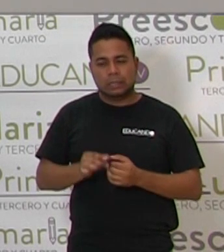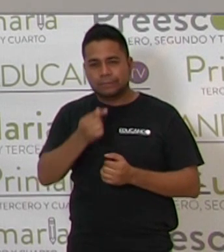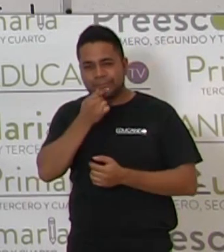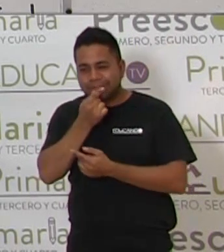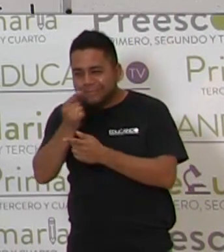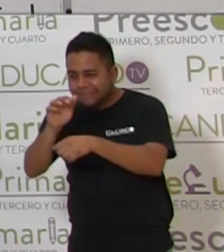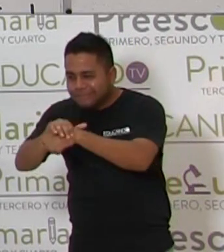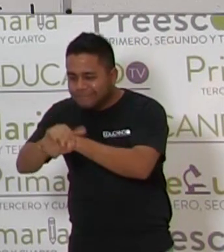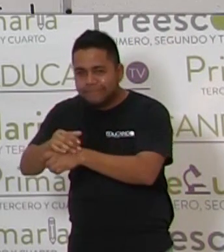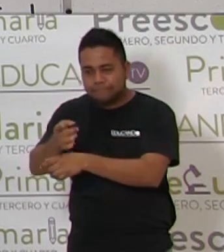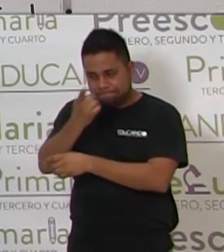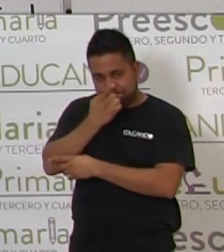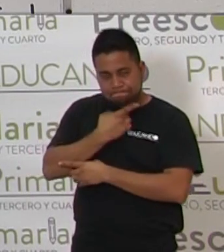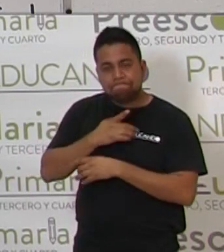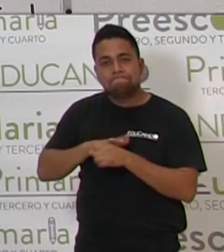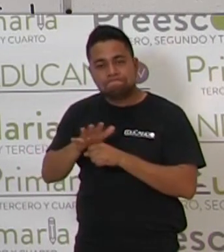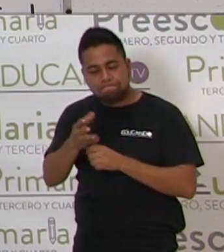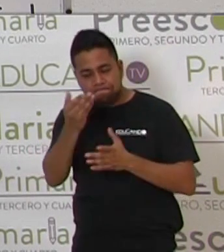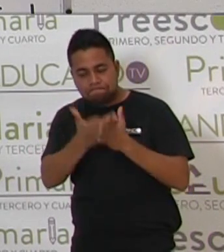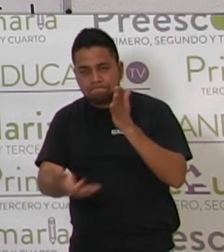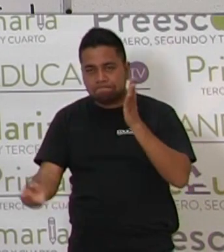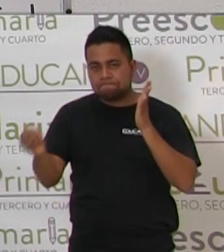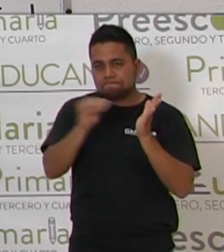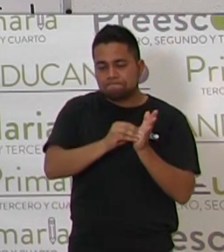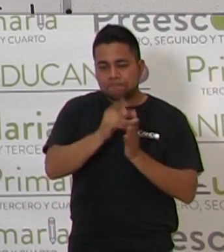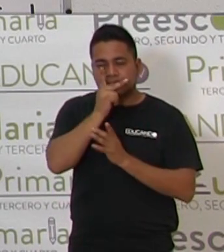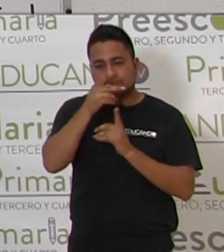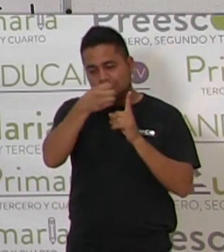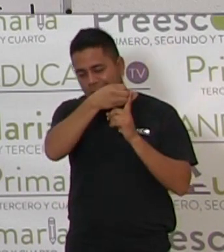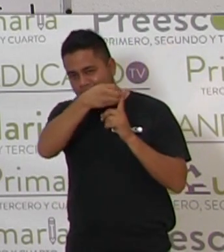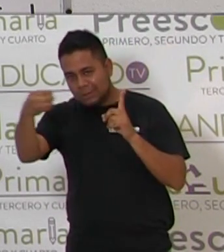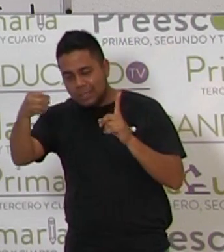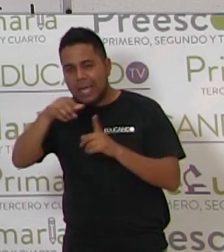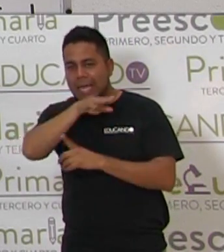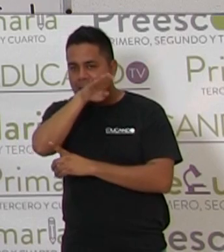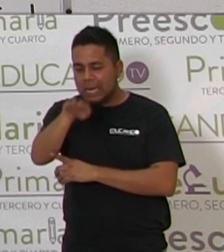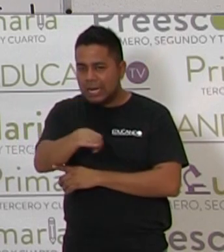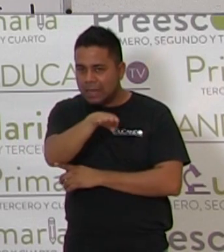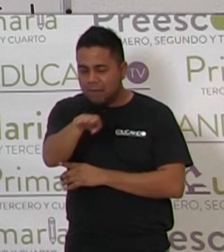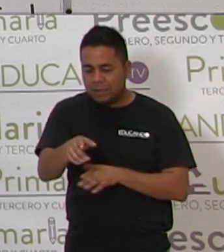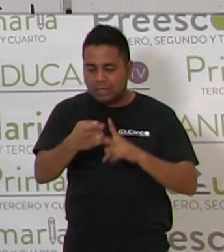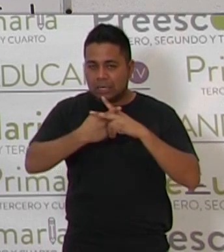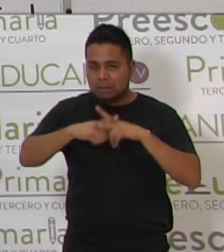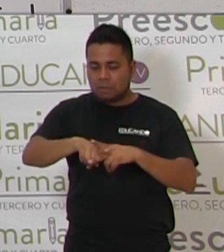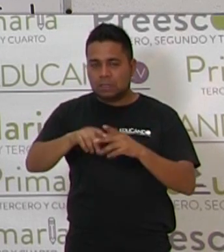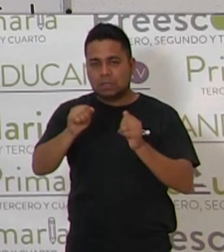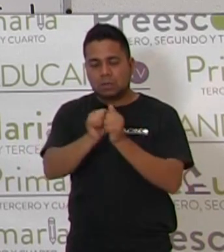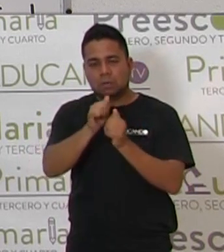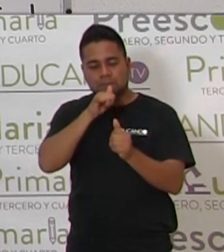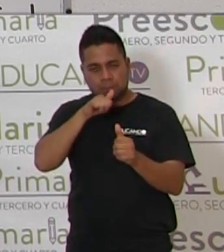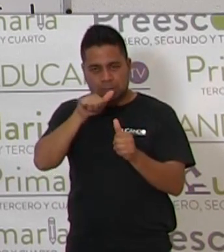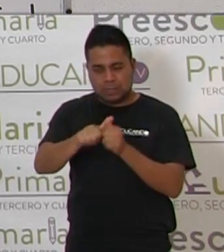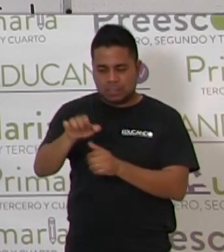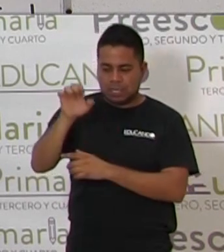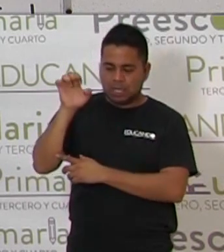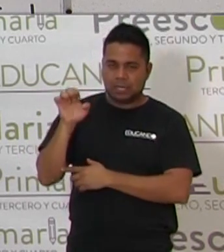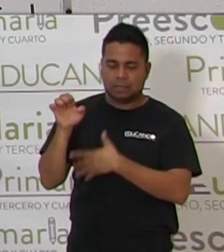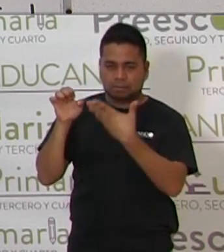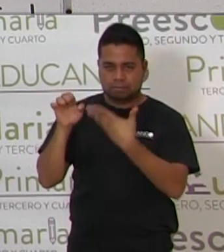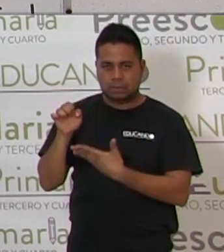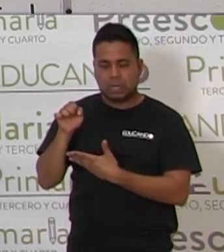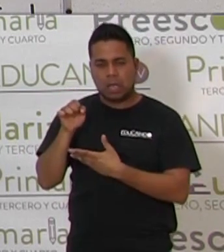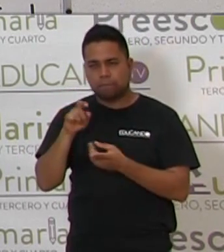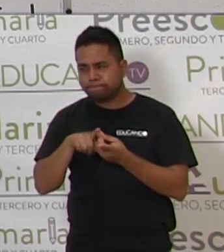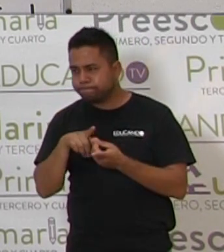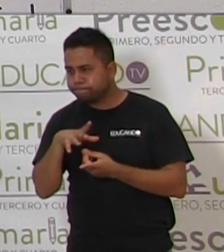Muy bien. La palabra elefante va a iniciar con E. ¿Dónde está la E aquí?